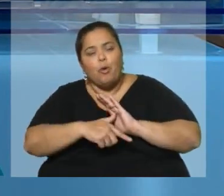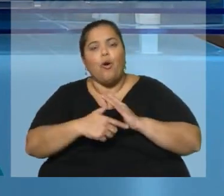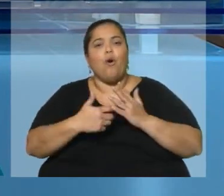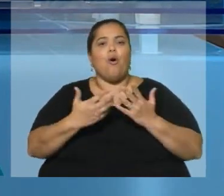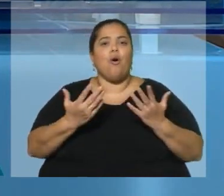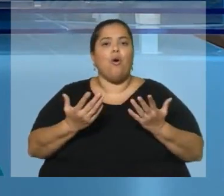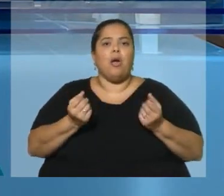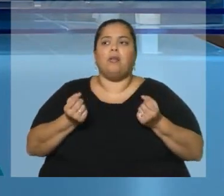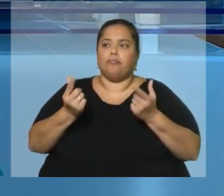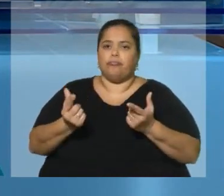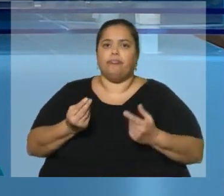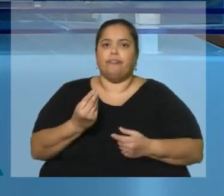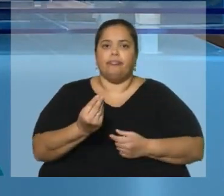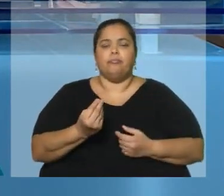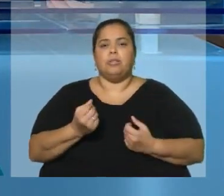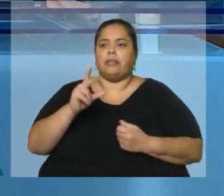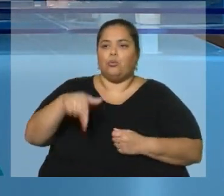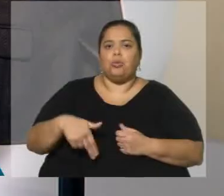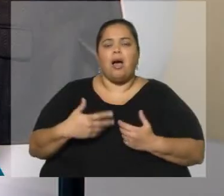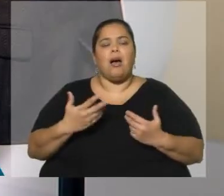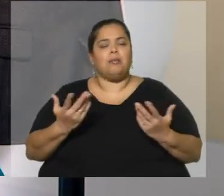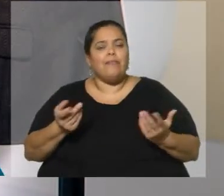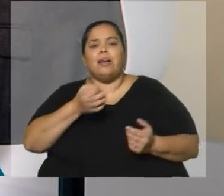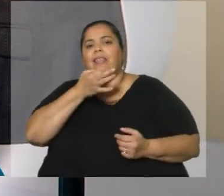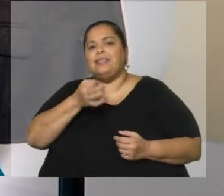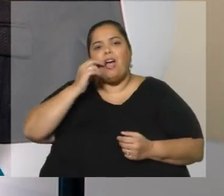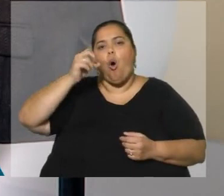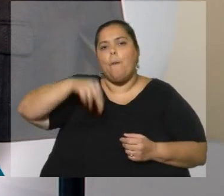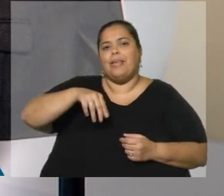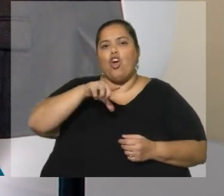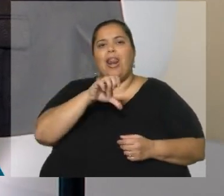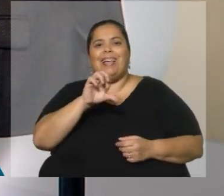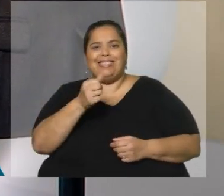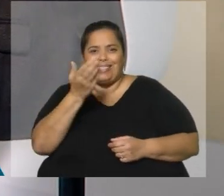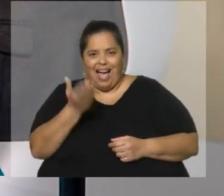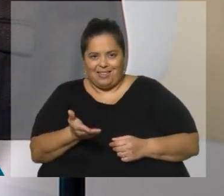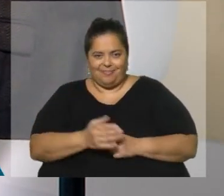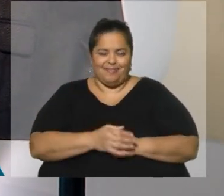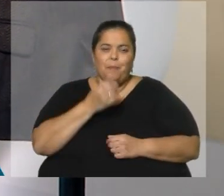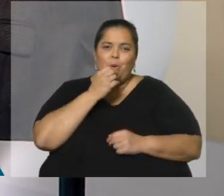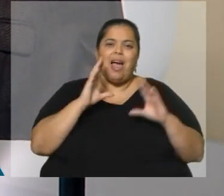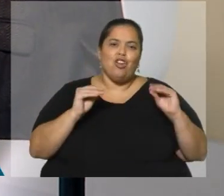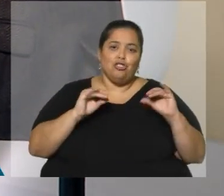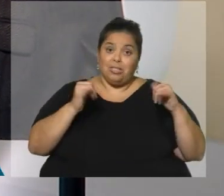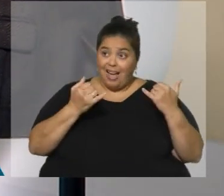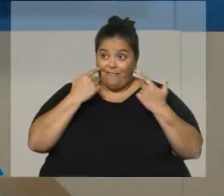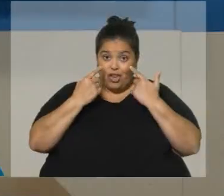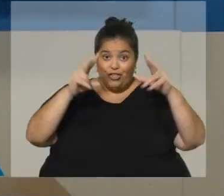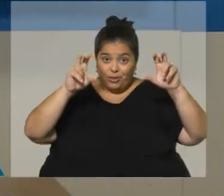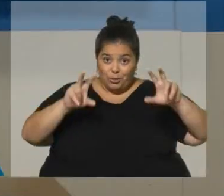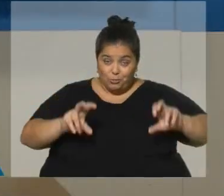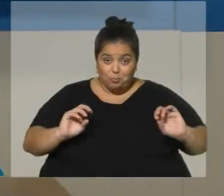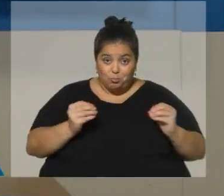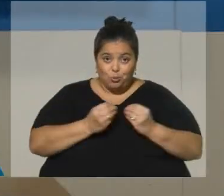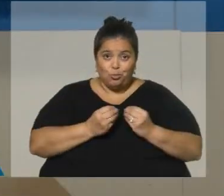digamos, entregar el cargo, todo eso en la mirada de Alfonso Eleza. ¿Cómo anda? Bien, muy bien, buenas noches. Le puse varios títulos, ¿vio? Está muy bien,